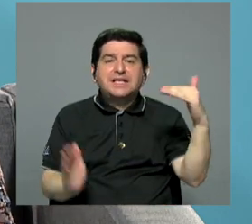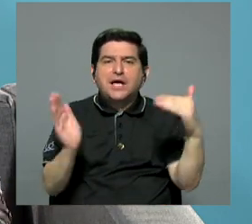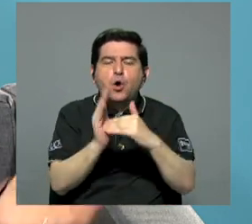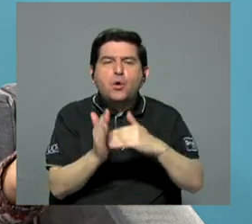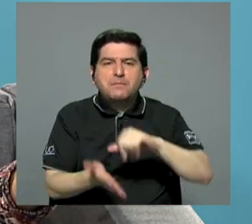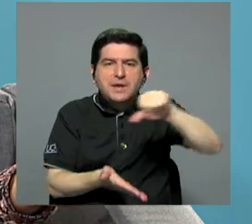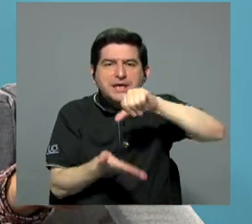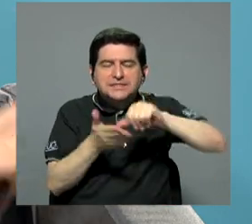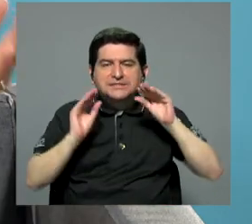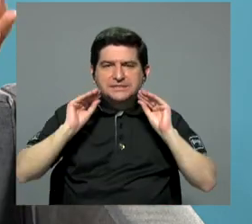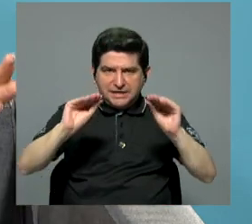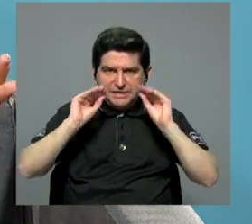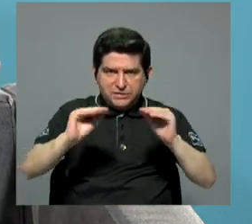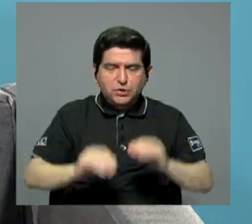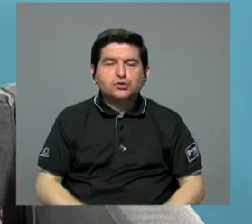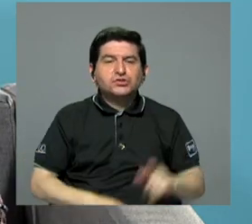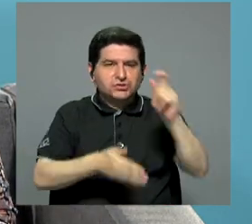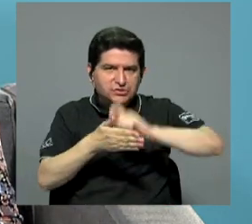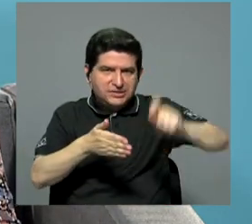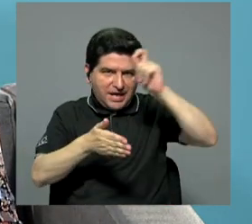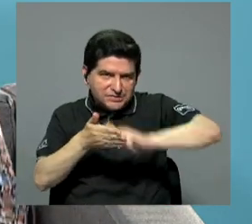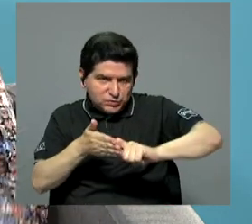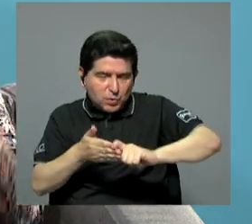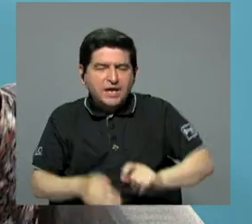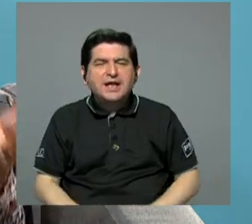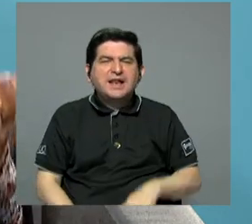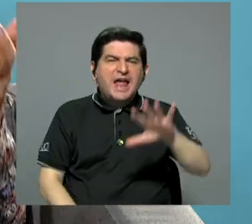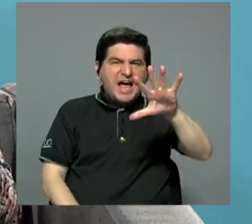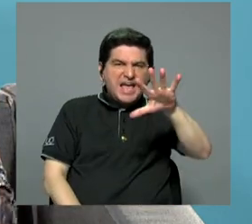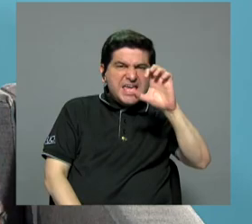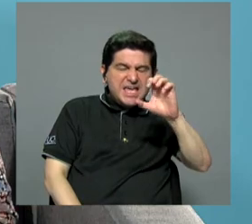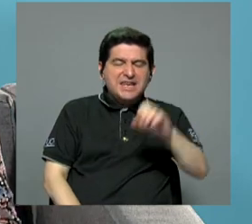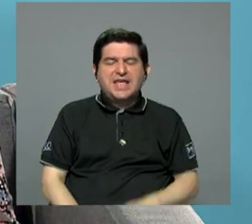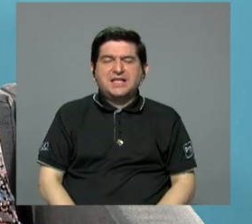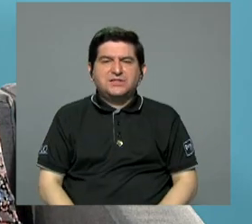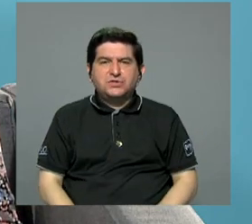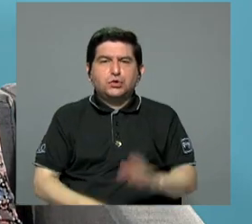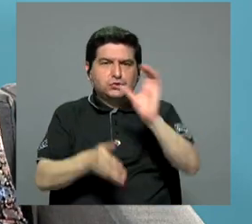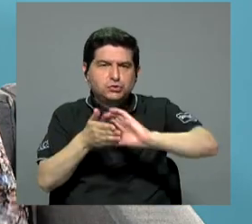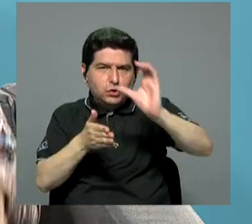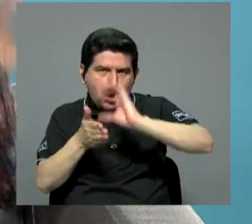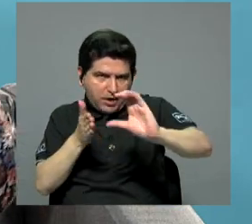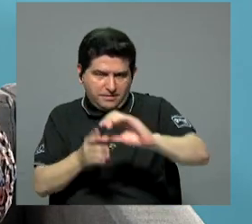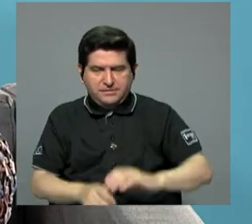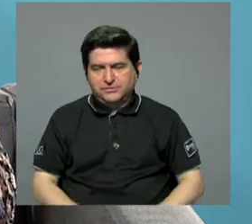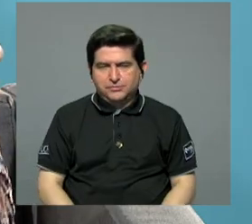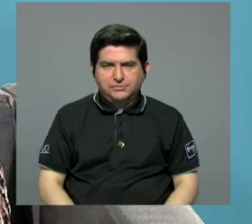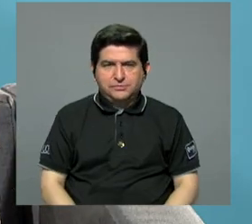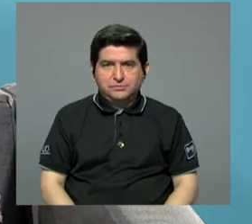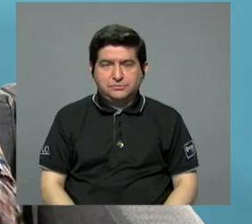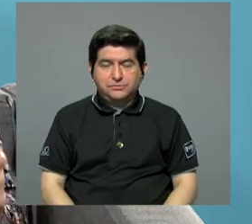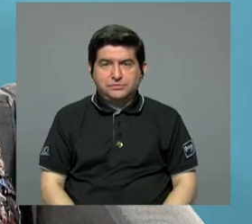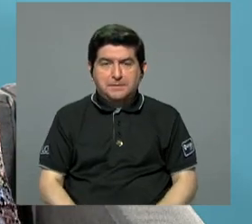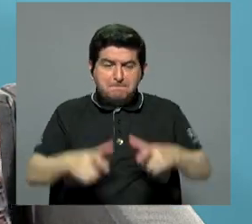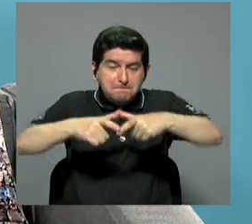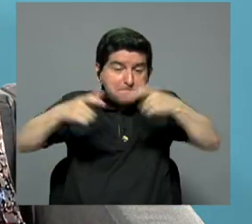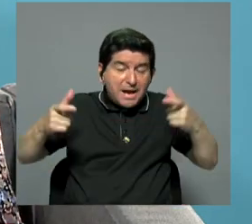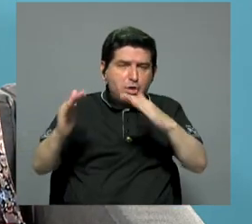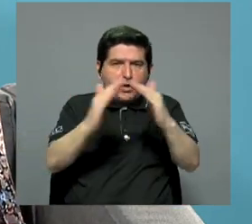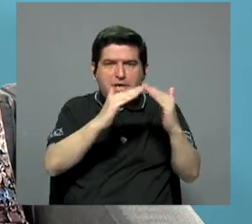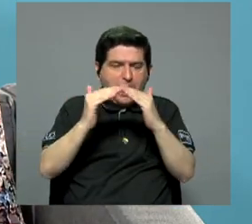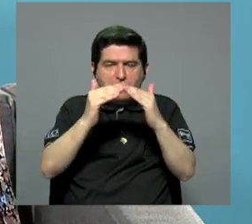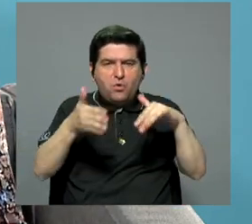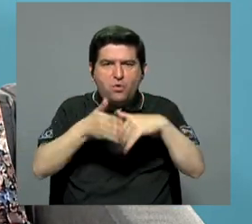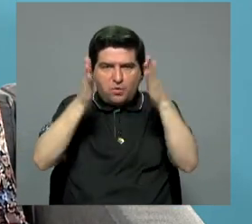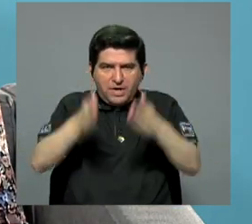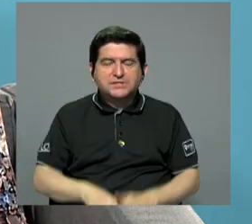educativos, estamos hablando de primaria, y cerca de 500 centros educativos en secundaria. O sea, el grueso de la población